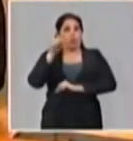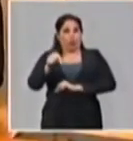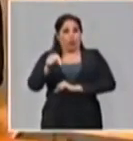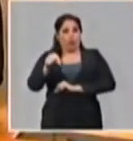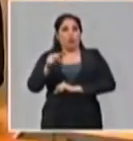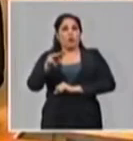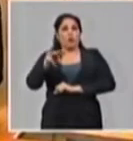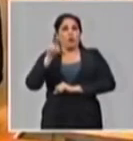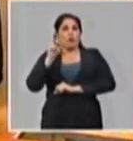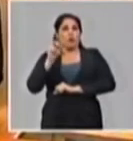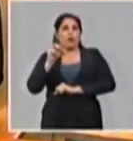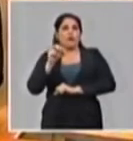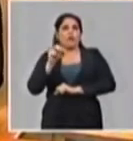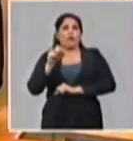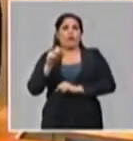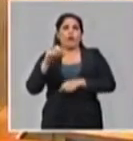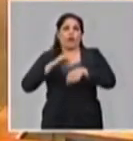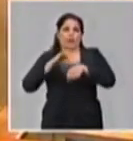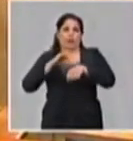de un nuevo coronavirus.